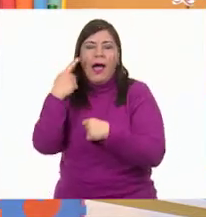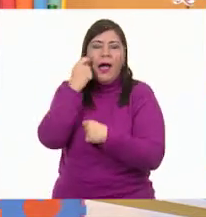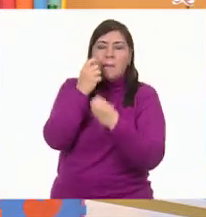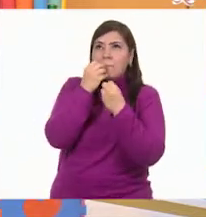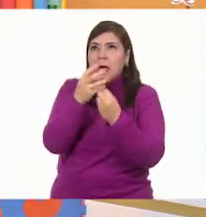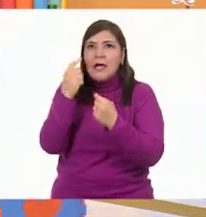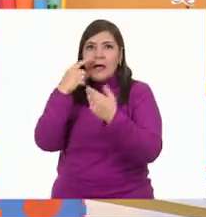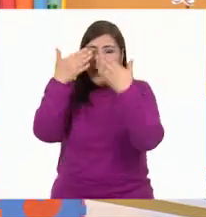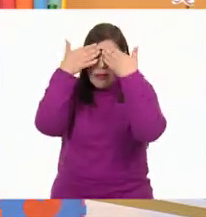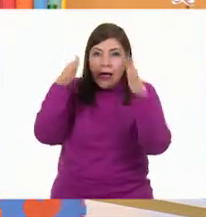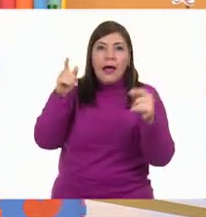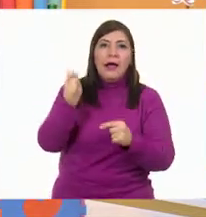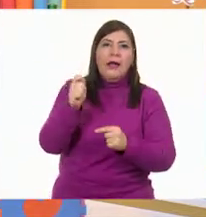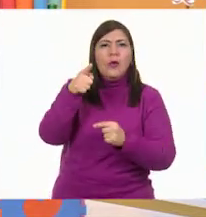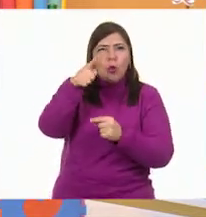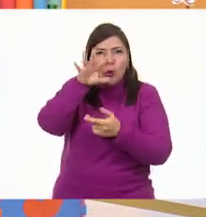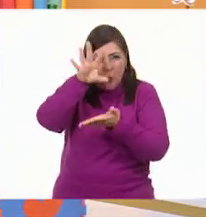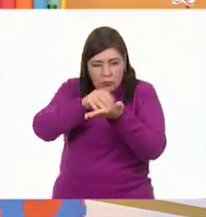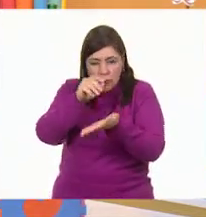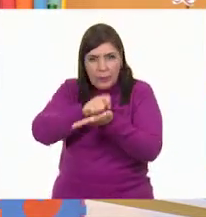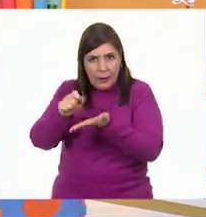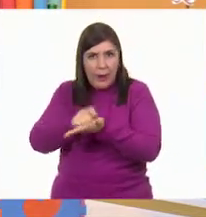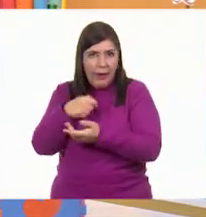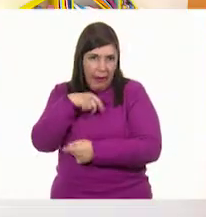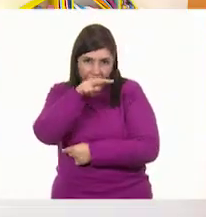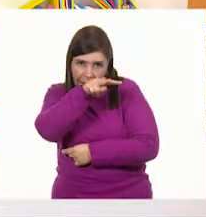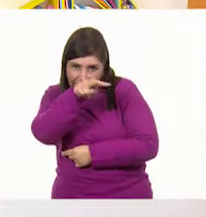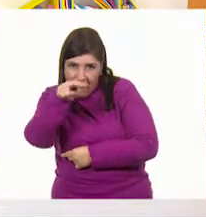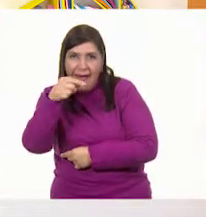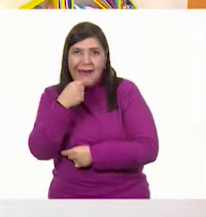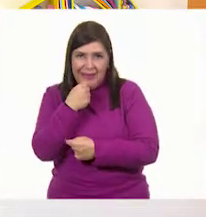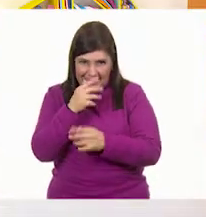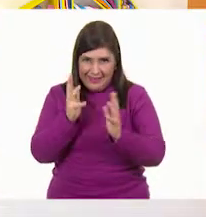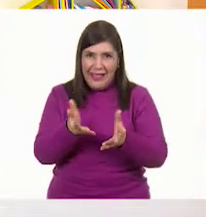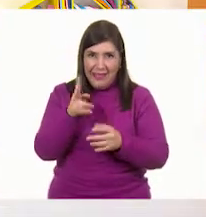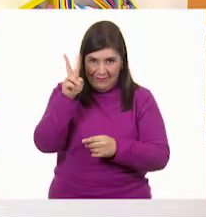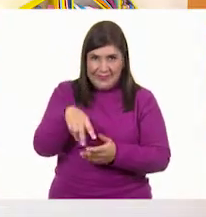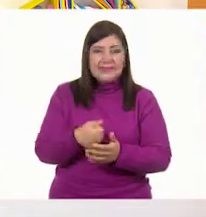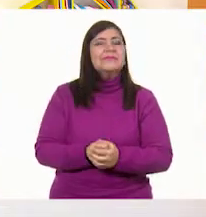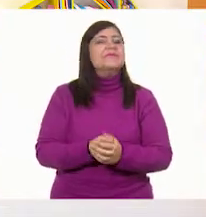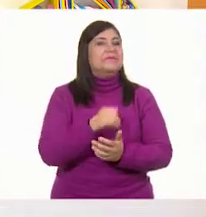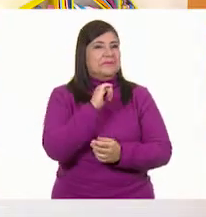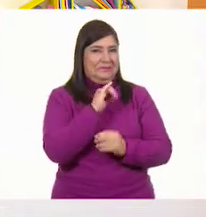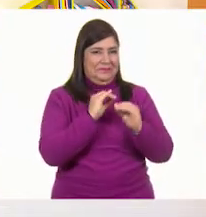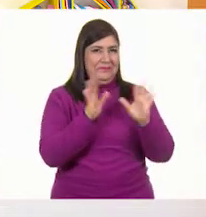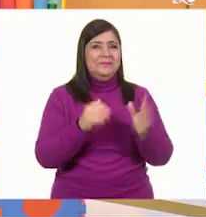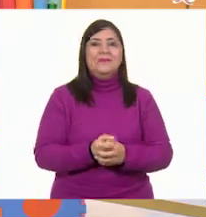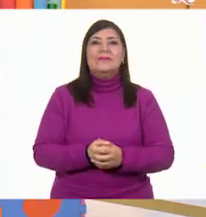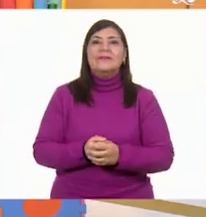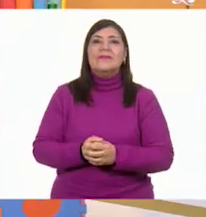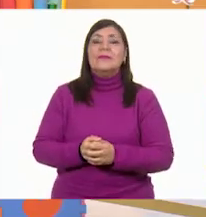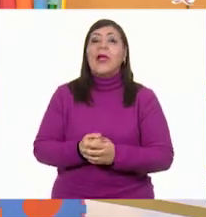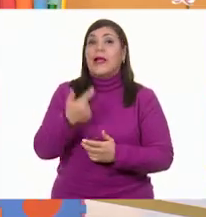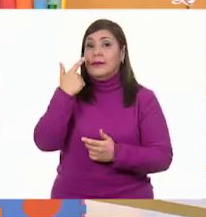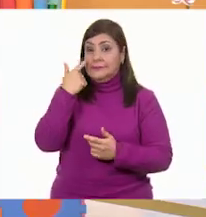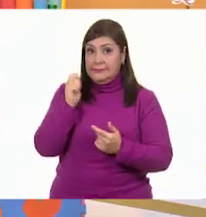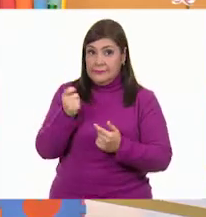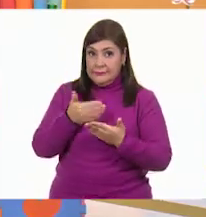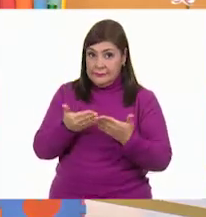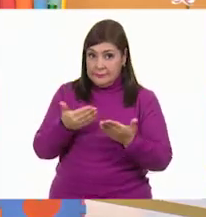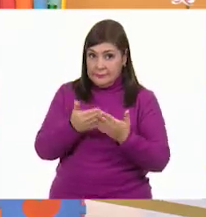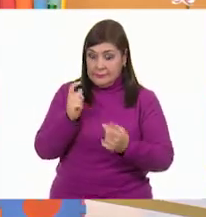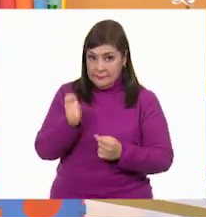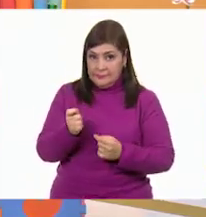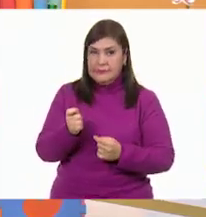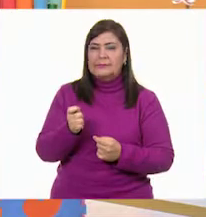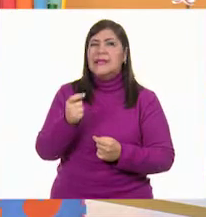haciendo sus apuntes las niñas y los niños. Ya los estamos viendo desde aquí, ¿verdad? ¡Ah, claro que sí! Bueno, pues ahora nosotros tenemos